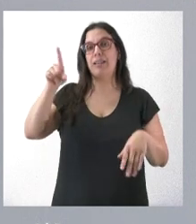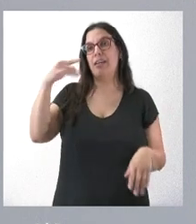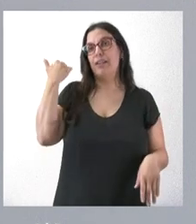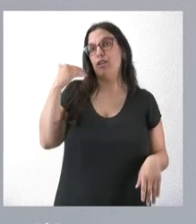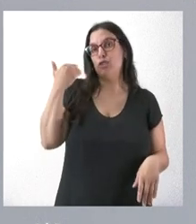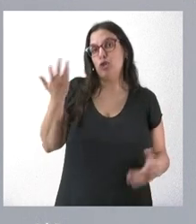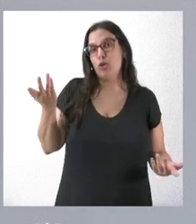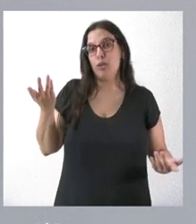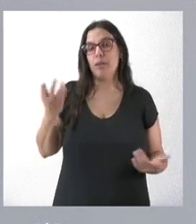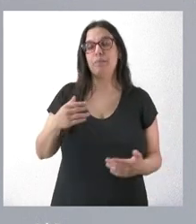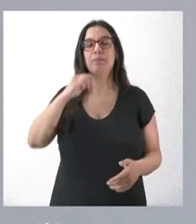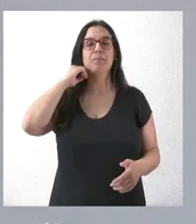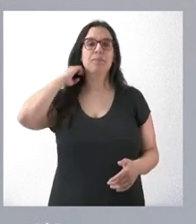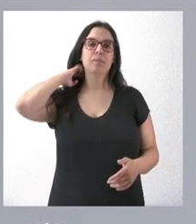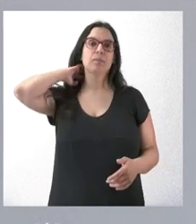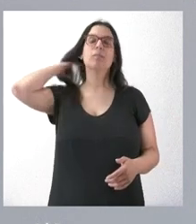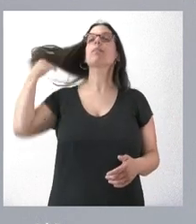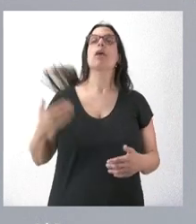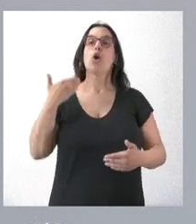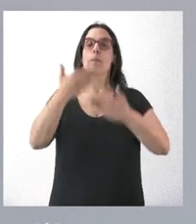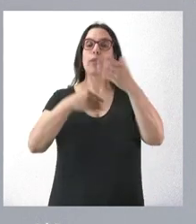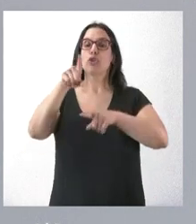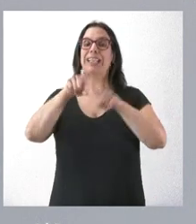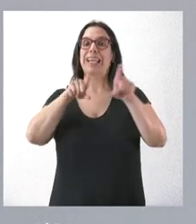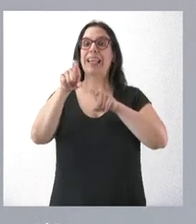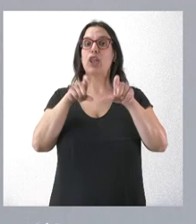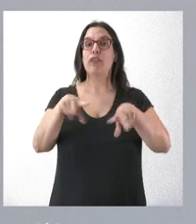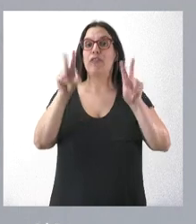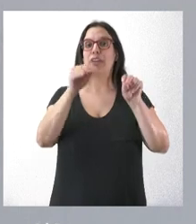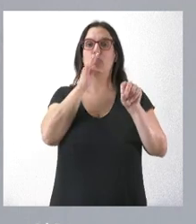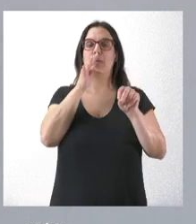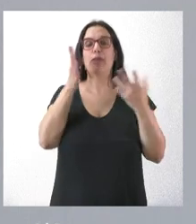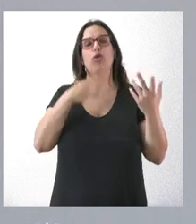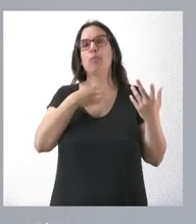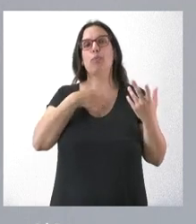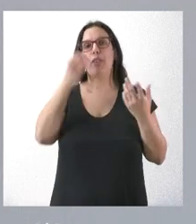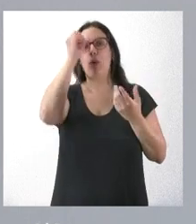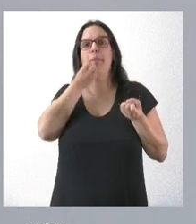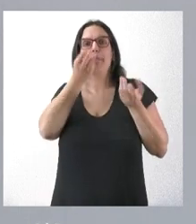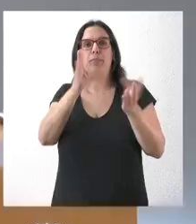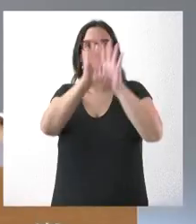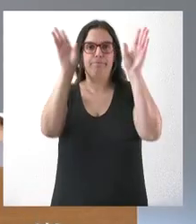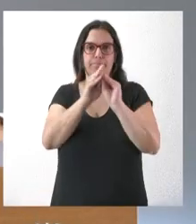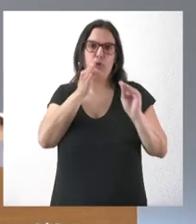plantea. El proceso selectivo no ha terminado y por tanto no podemos hacer una valoración definitiva sobre el mismo.